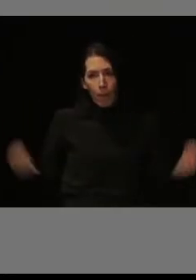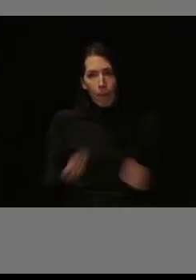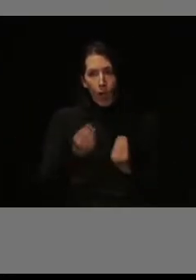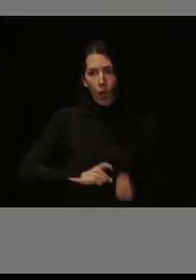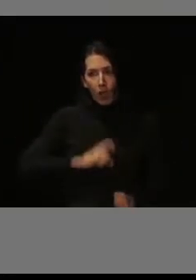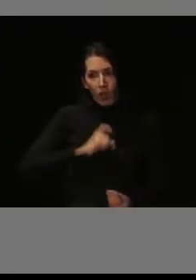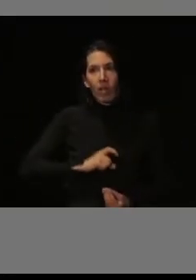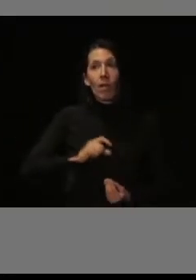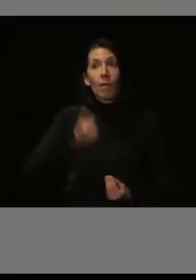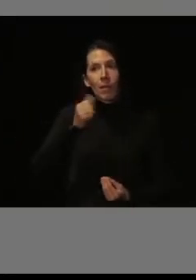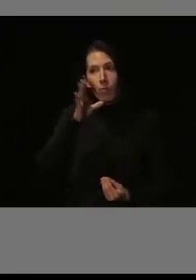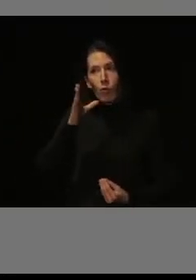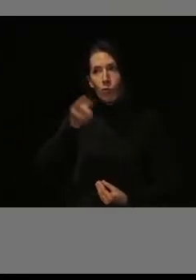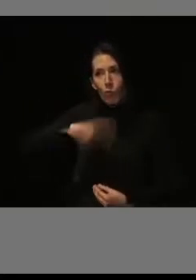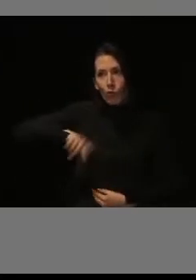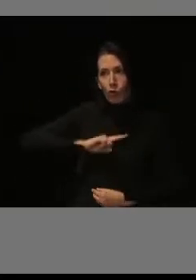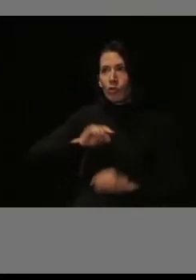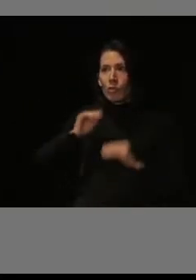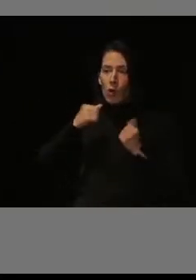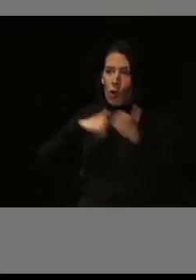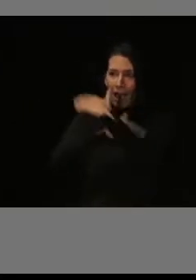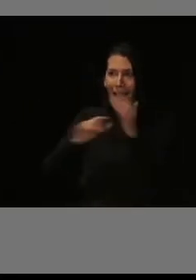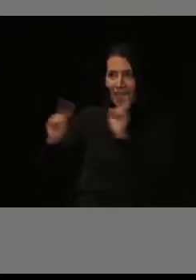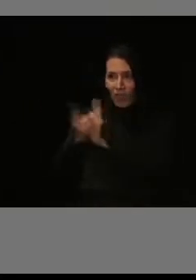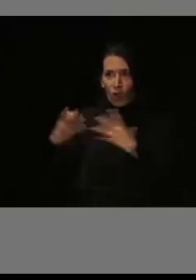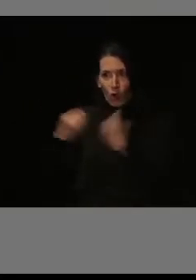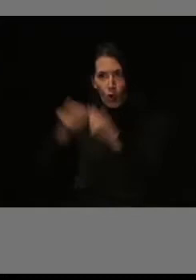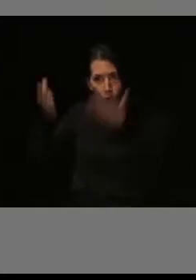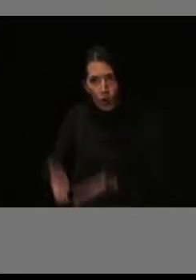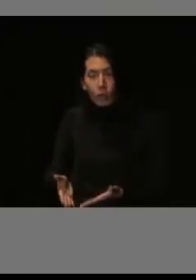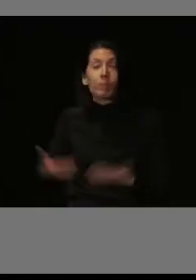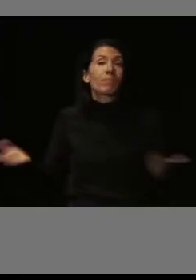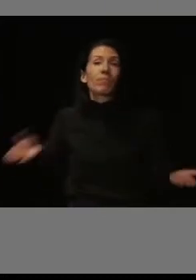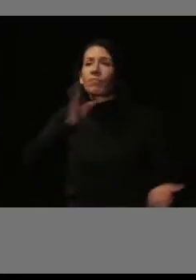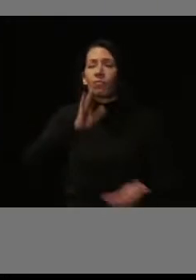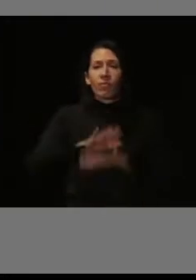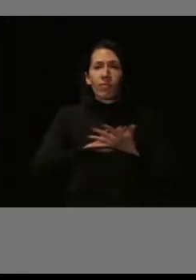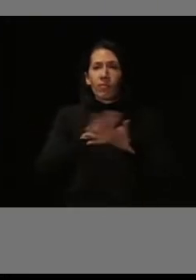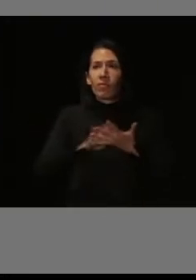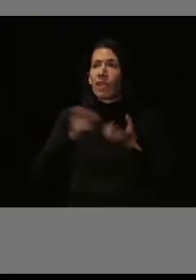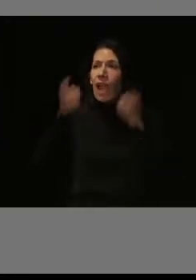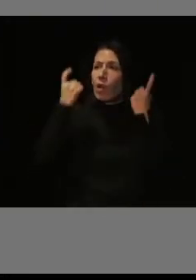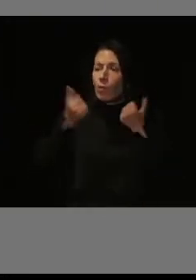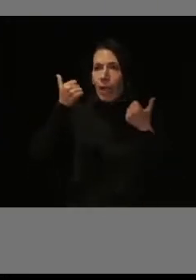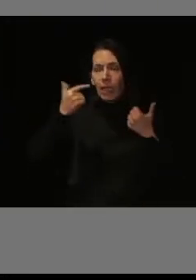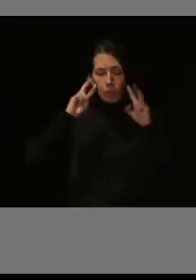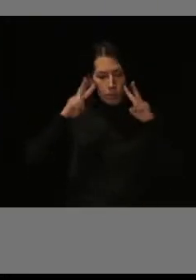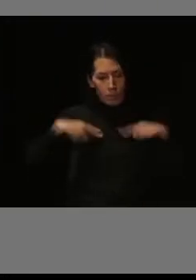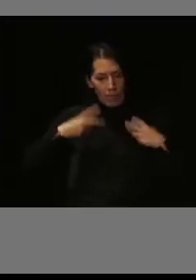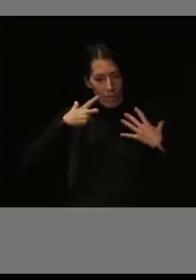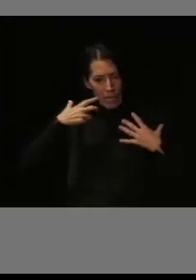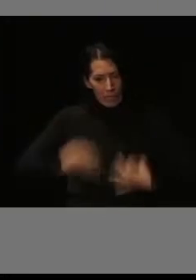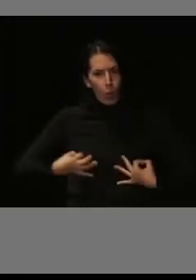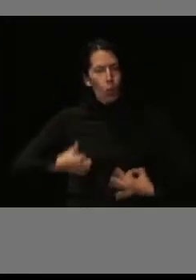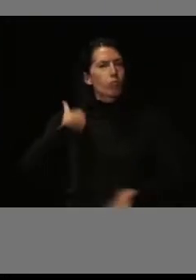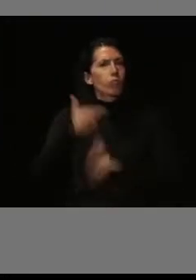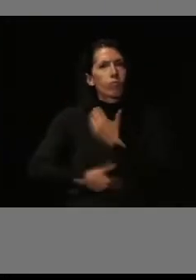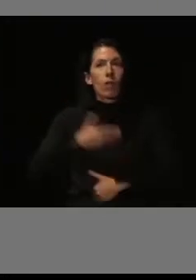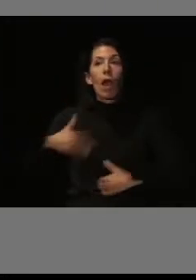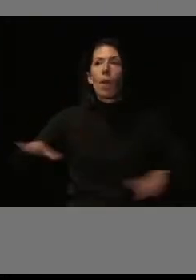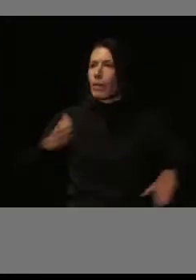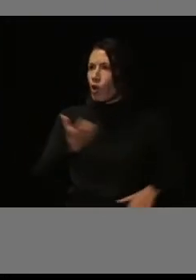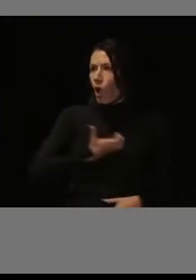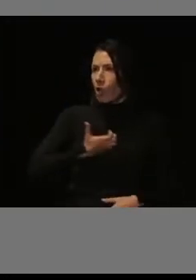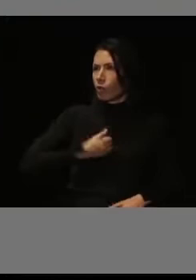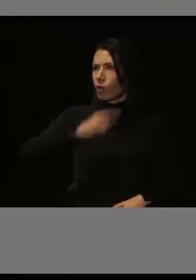ella y haberle enseñado tanto. Pues, efectivamente, los alumnos cobraron seguridad en sí mismos, pero nosotros, el Ayuntamiento de Madrid,